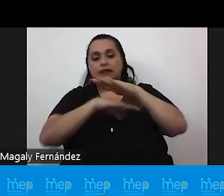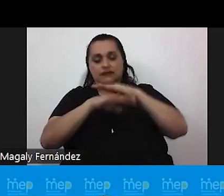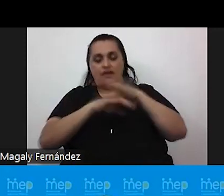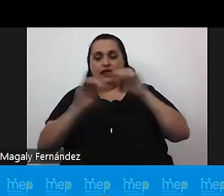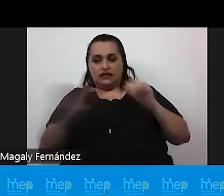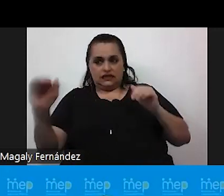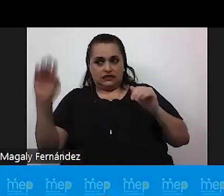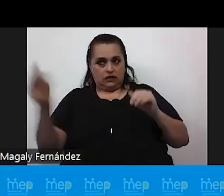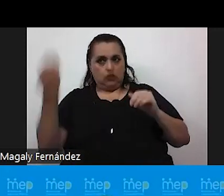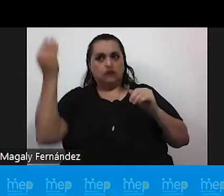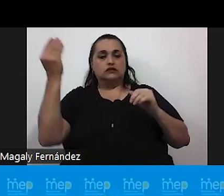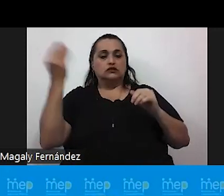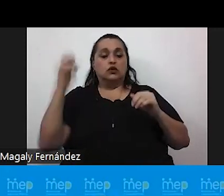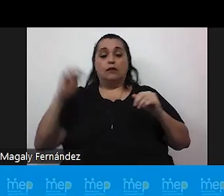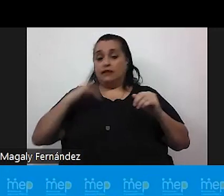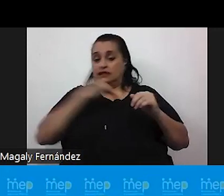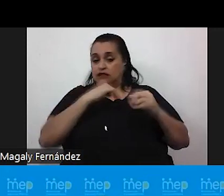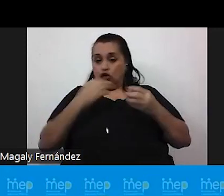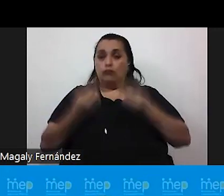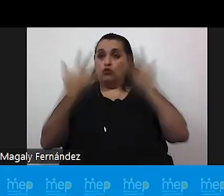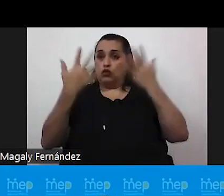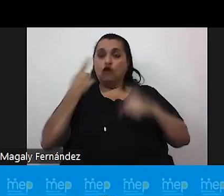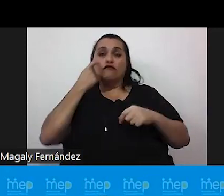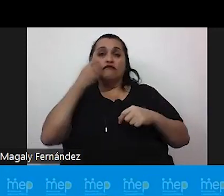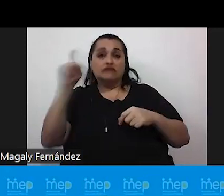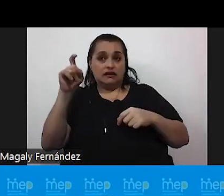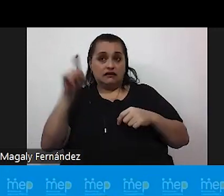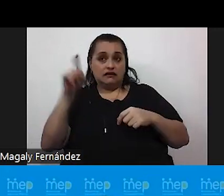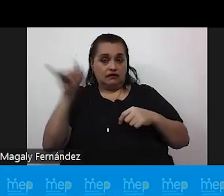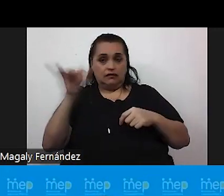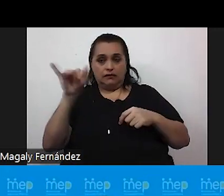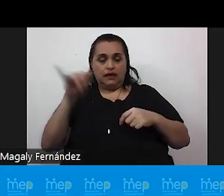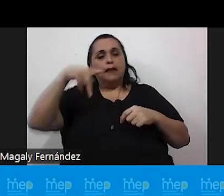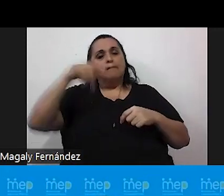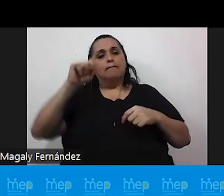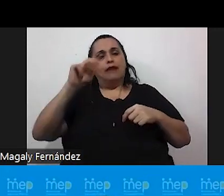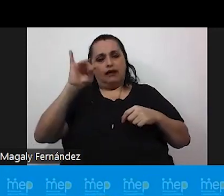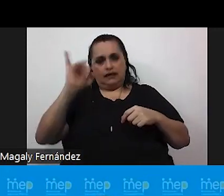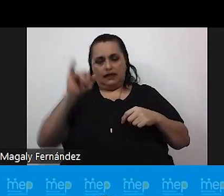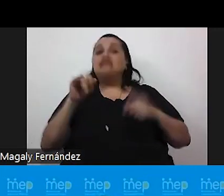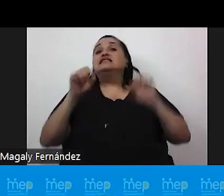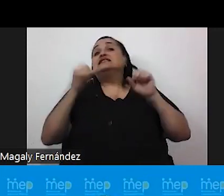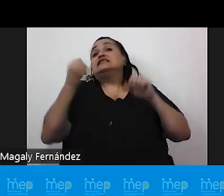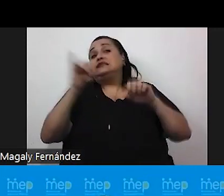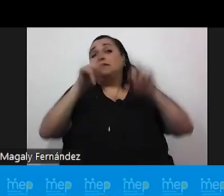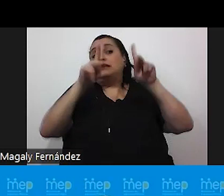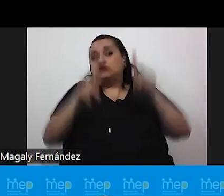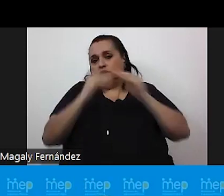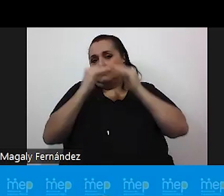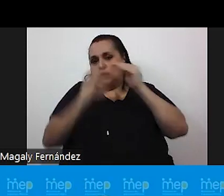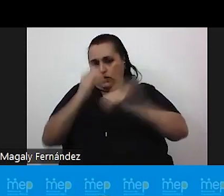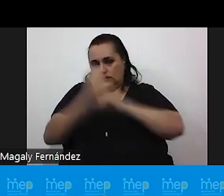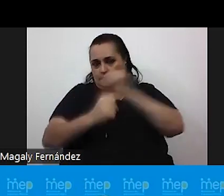adolescencia el Ministerio Público o Fiscalía y el Patronato Nacional de la Infancia en caso de personas menores de edad